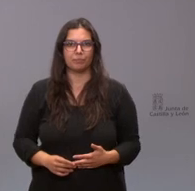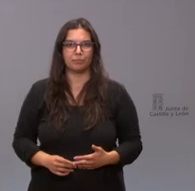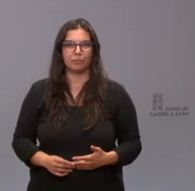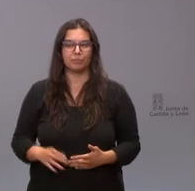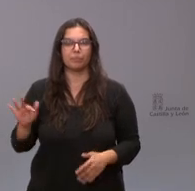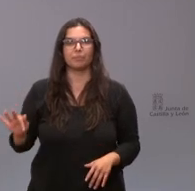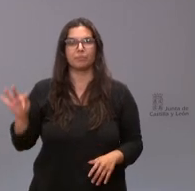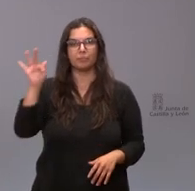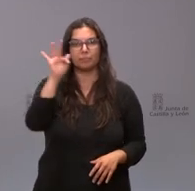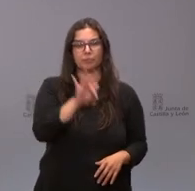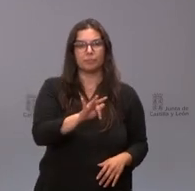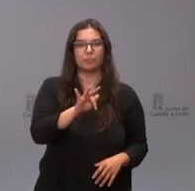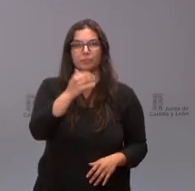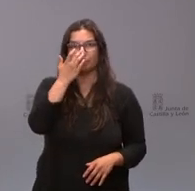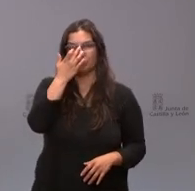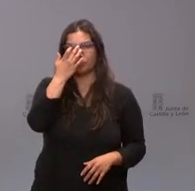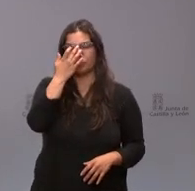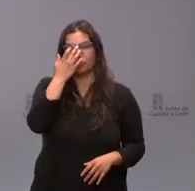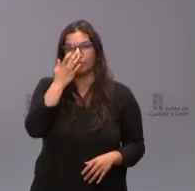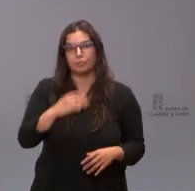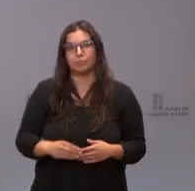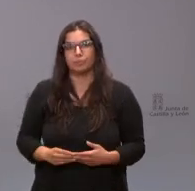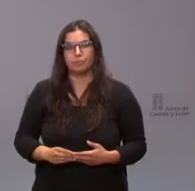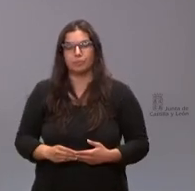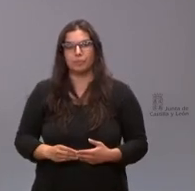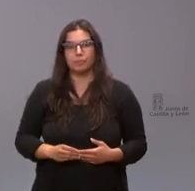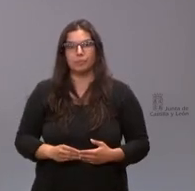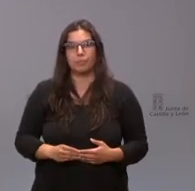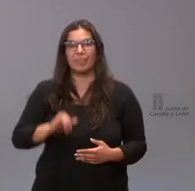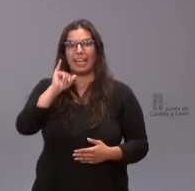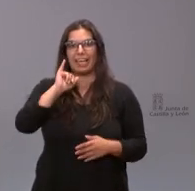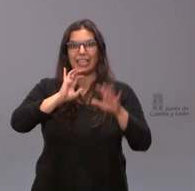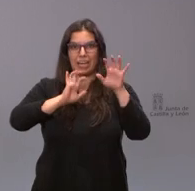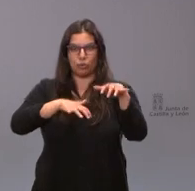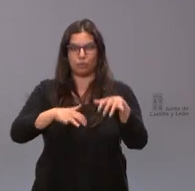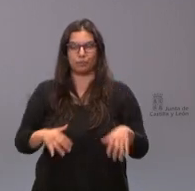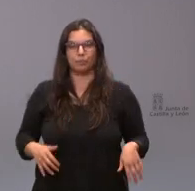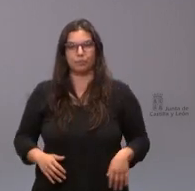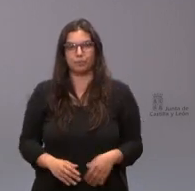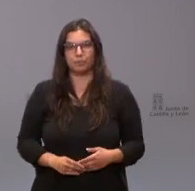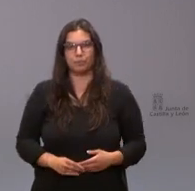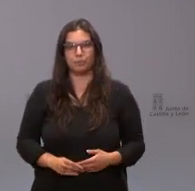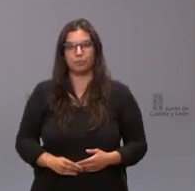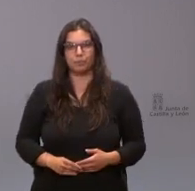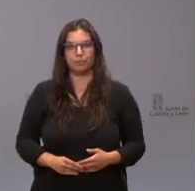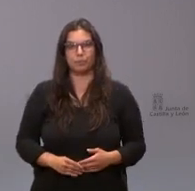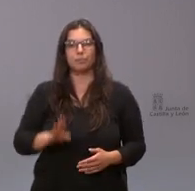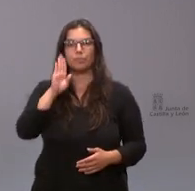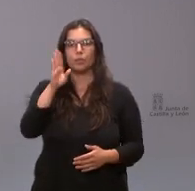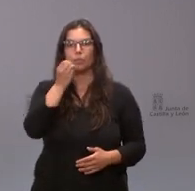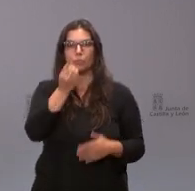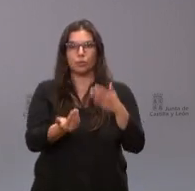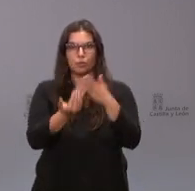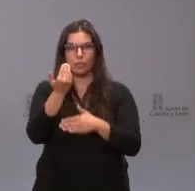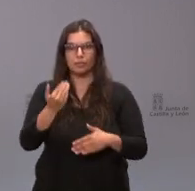damos la palabra en este momento a elisabeth alba de león adelante hola buenos días